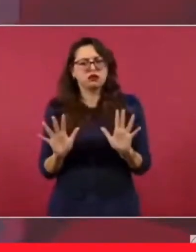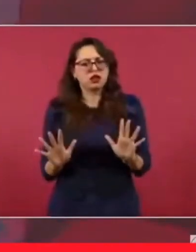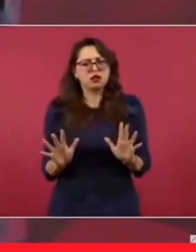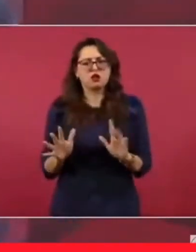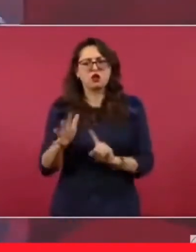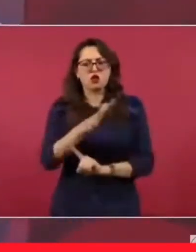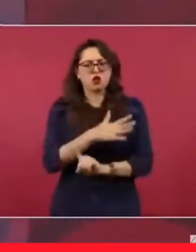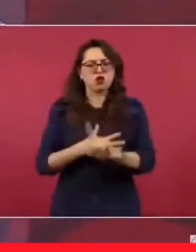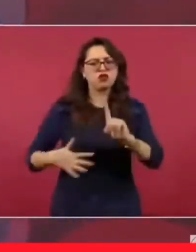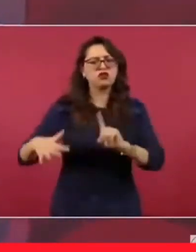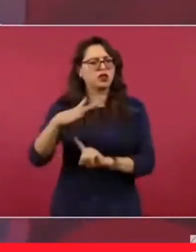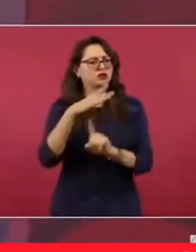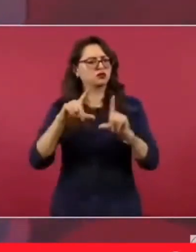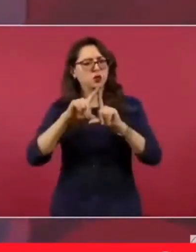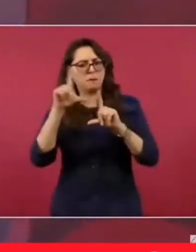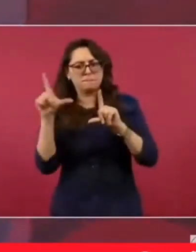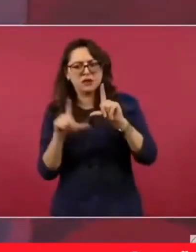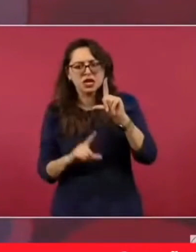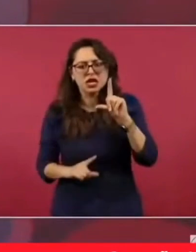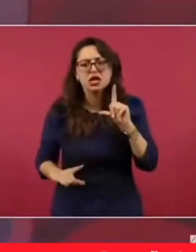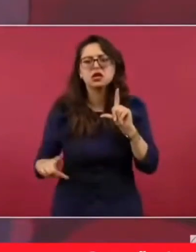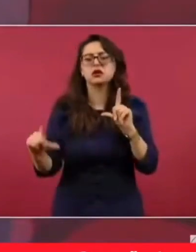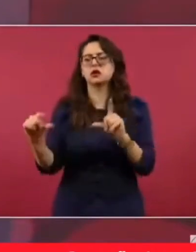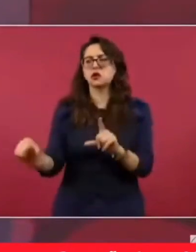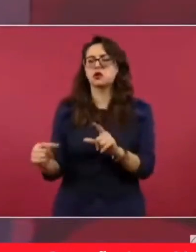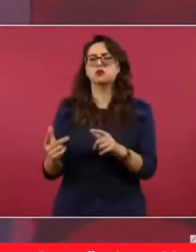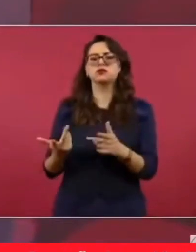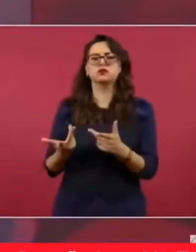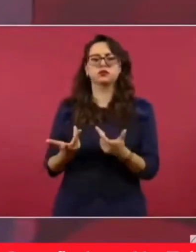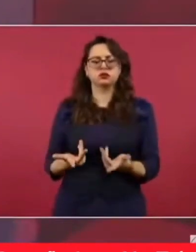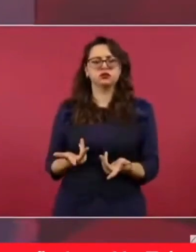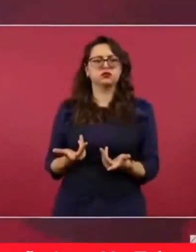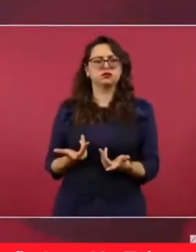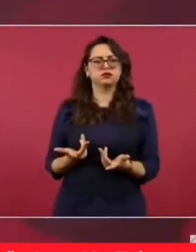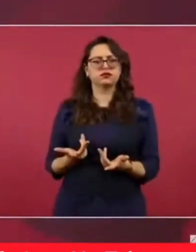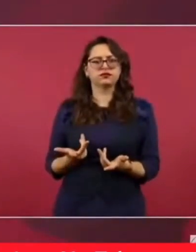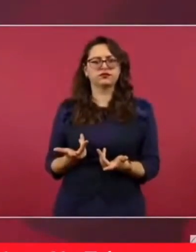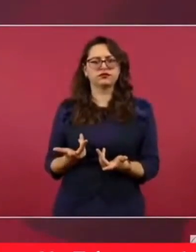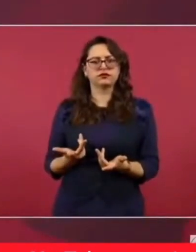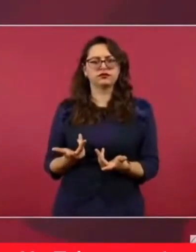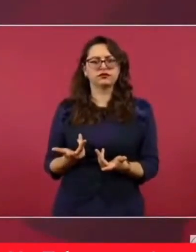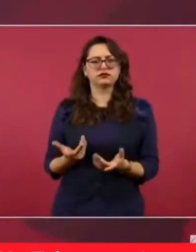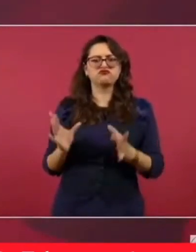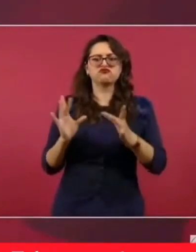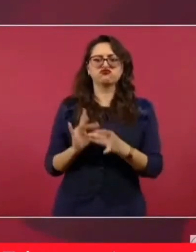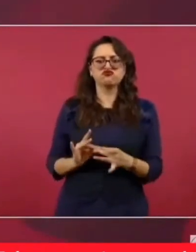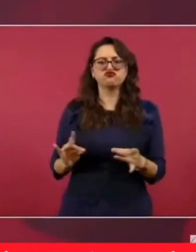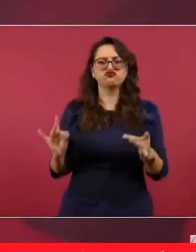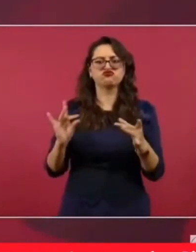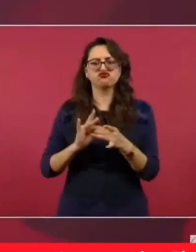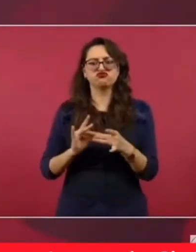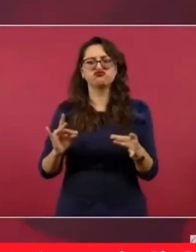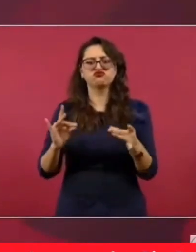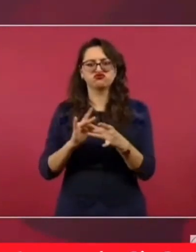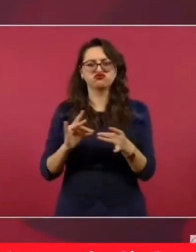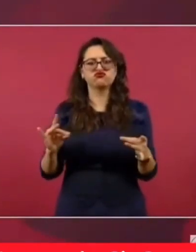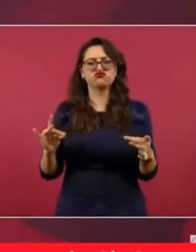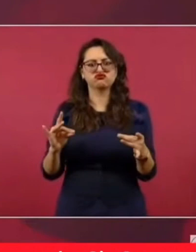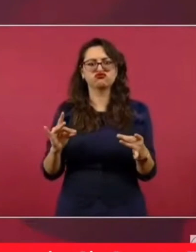y el porqué de la fuerza